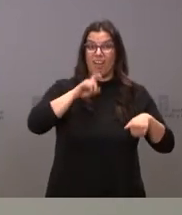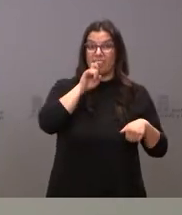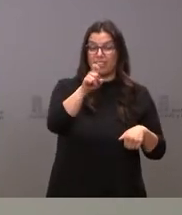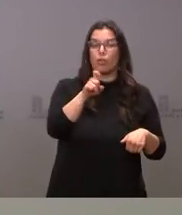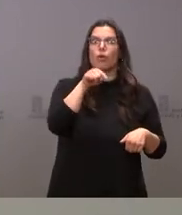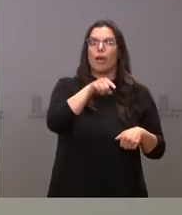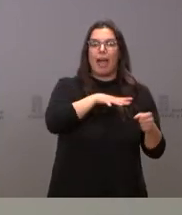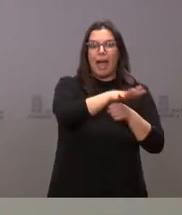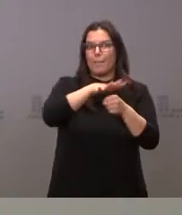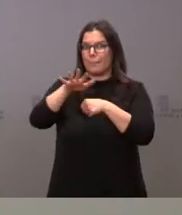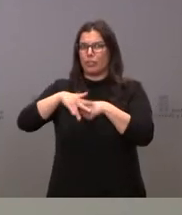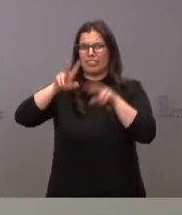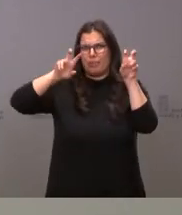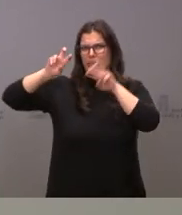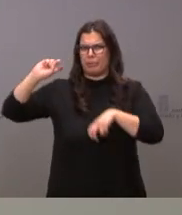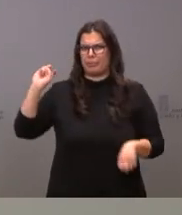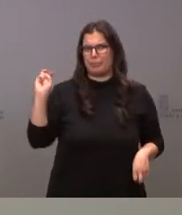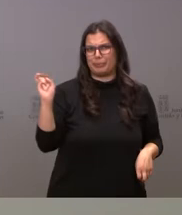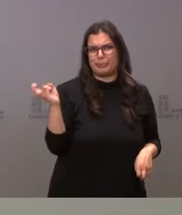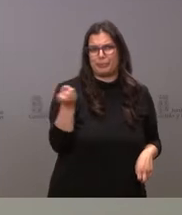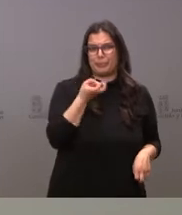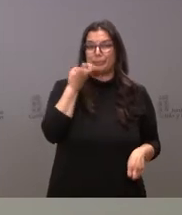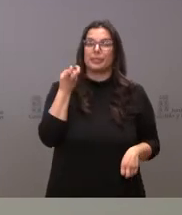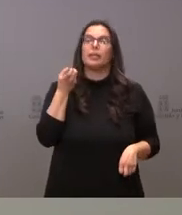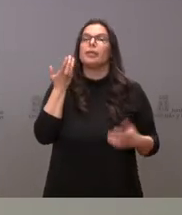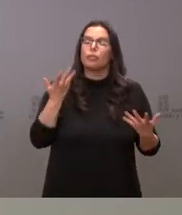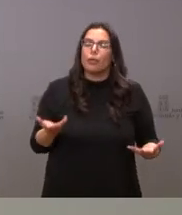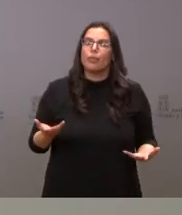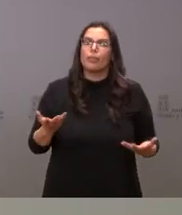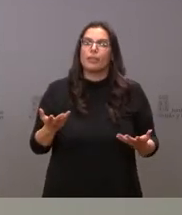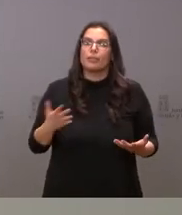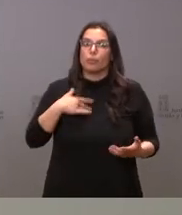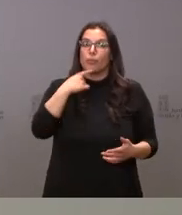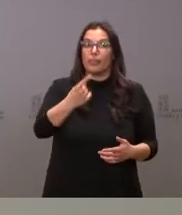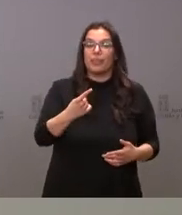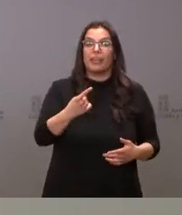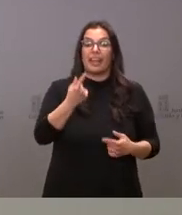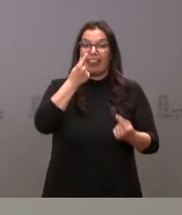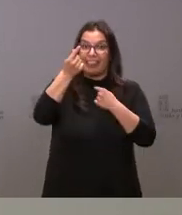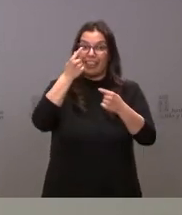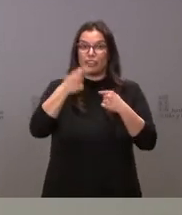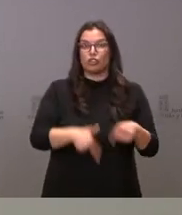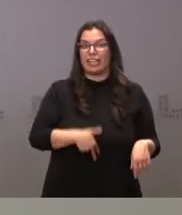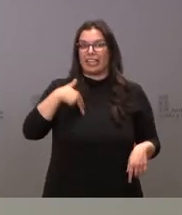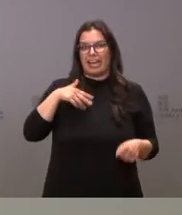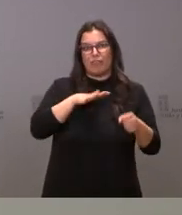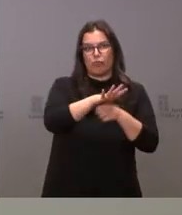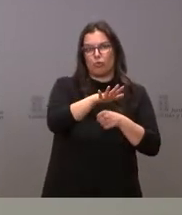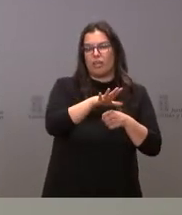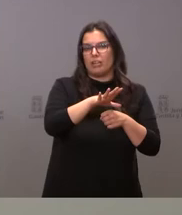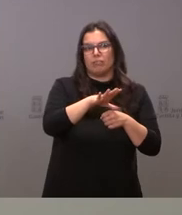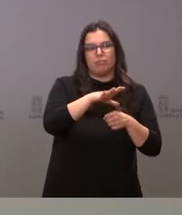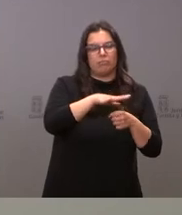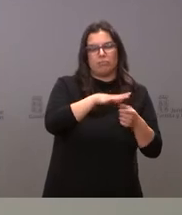ámbito de actuación es muy diverso y, por tanto, son cifras que les podemos señalar que afectan al conjunto de la comunidad autónoma, pero también a los